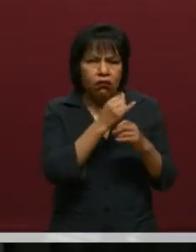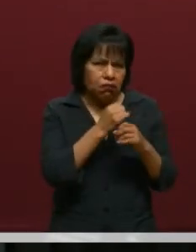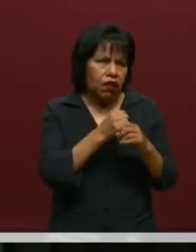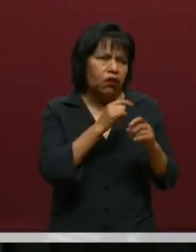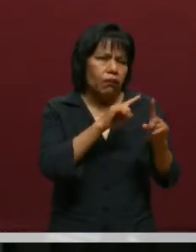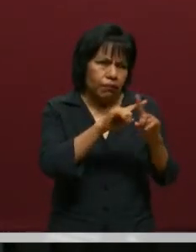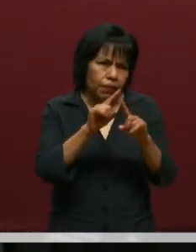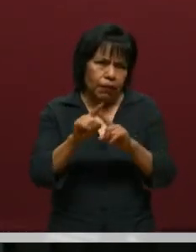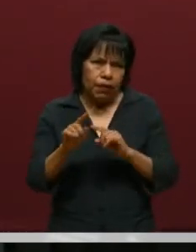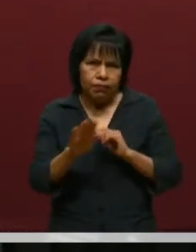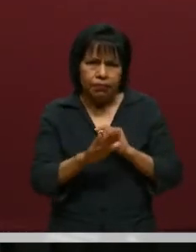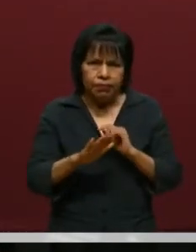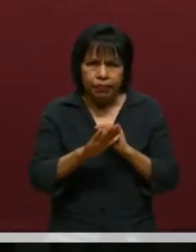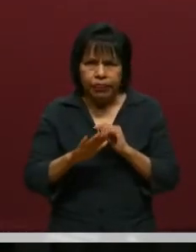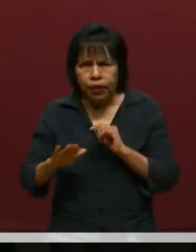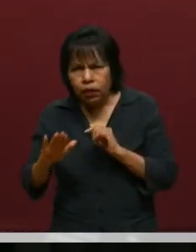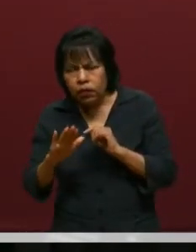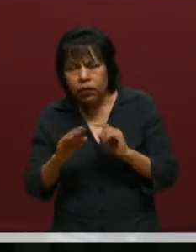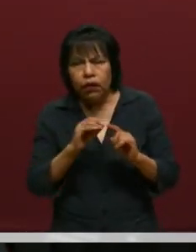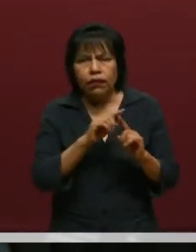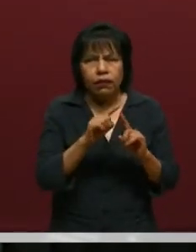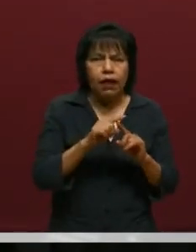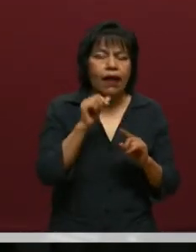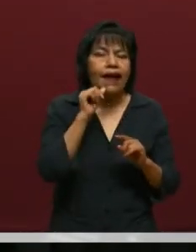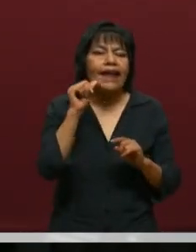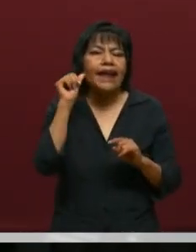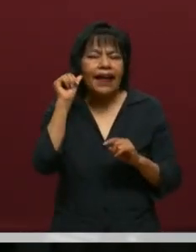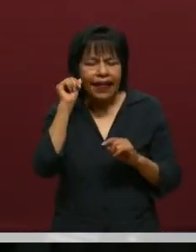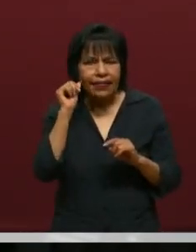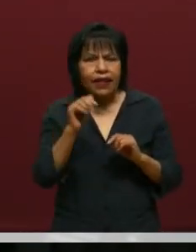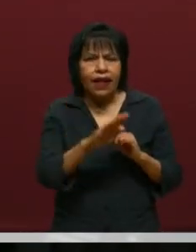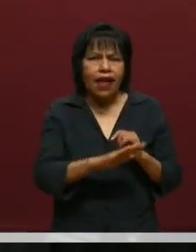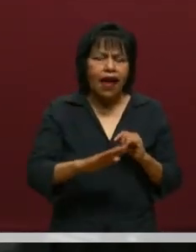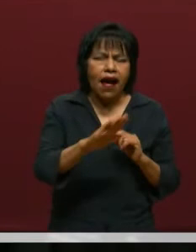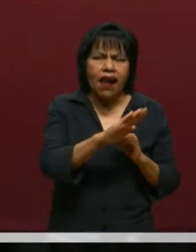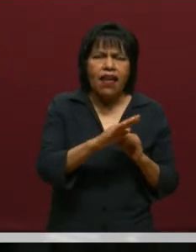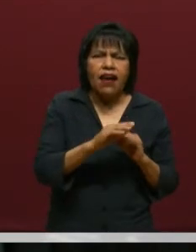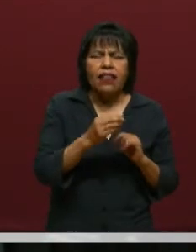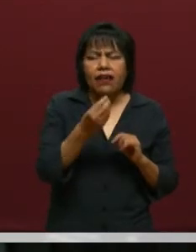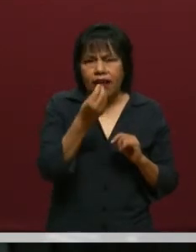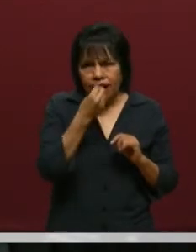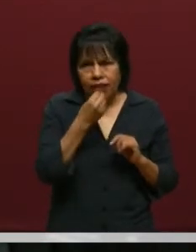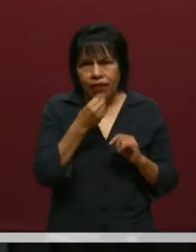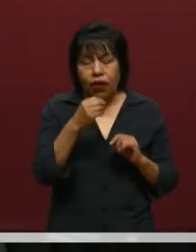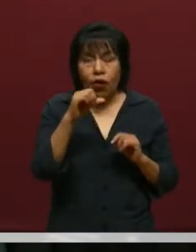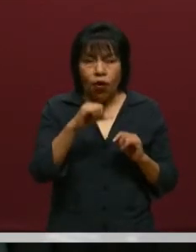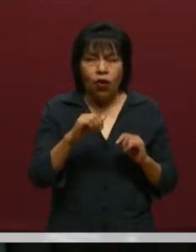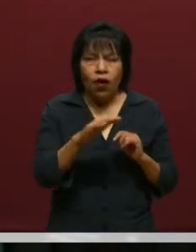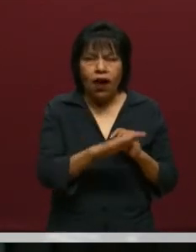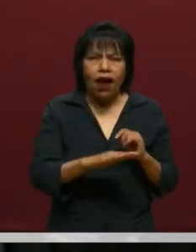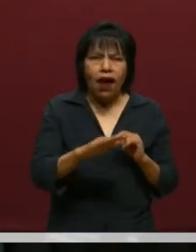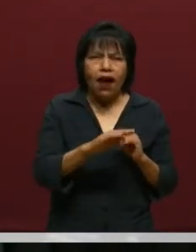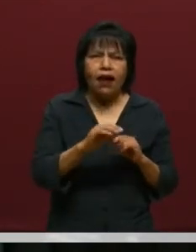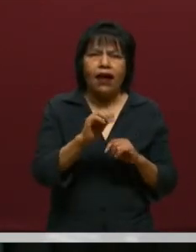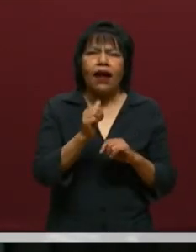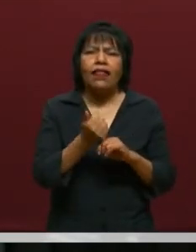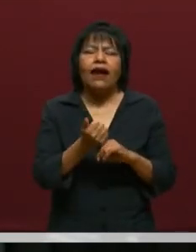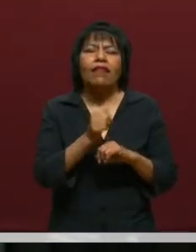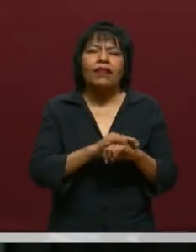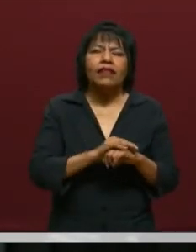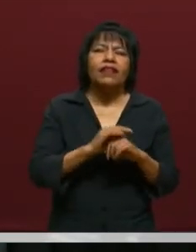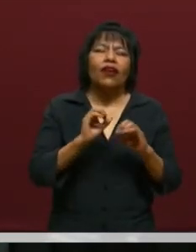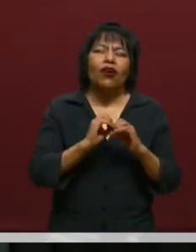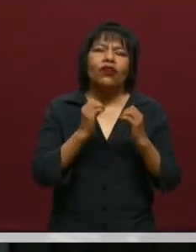diferentes áreas. El día de ayer estuvo el área de alimentos. El día de hoy está el área de administración y ciencias